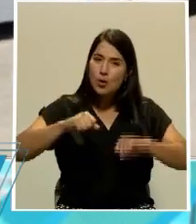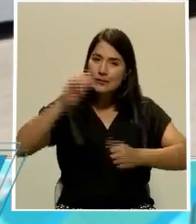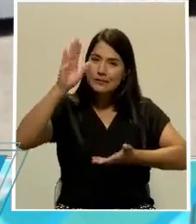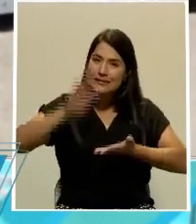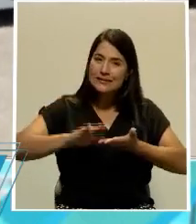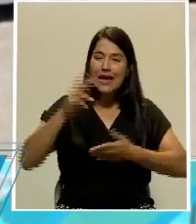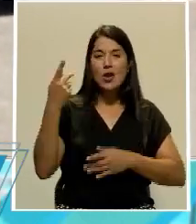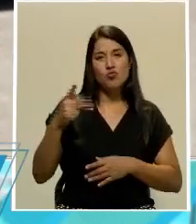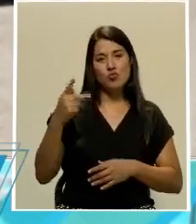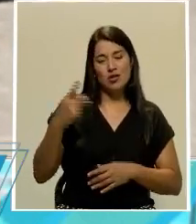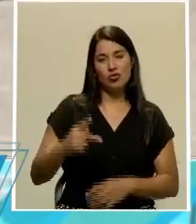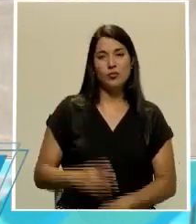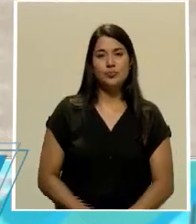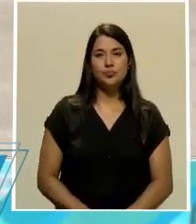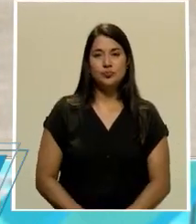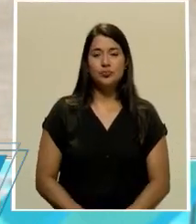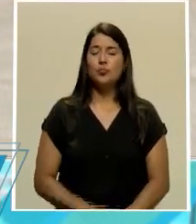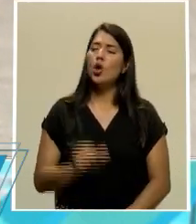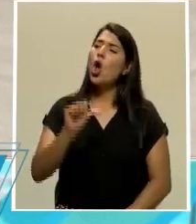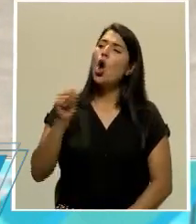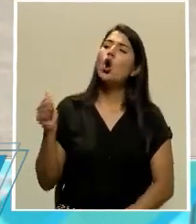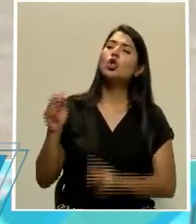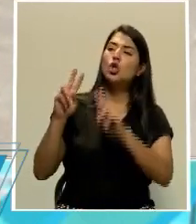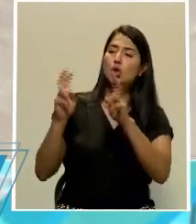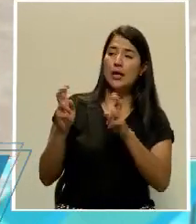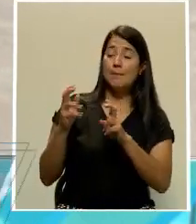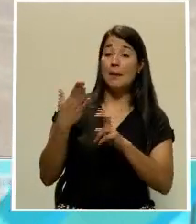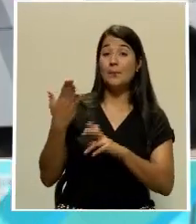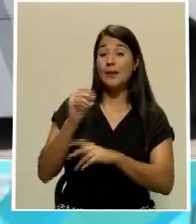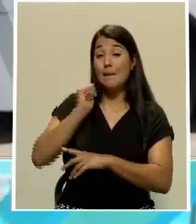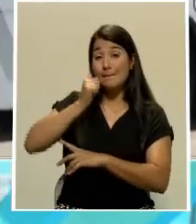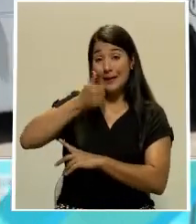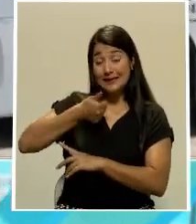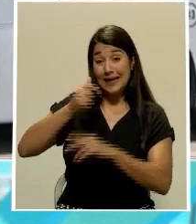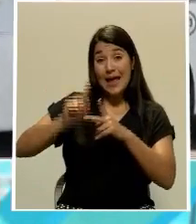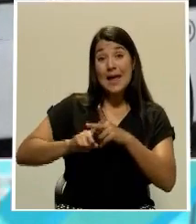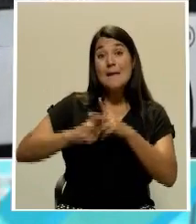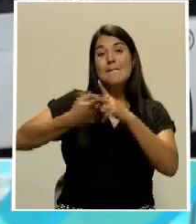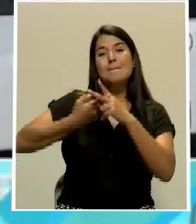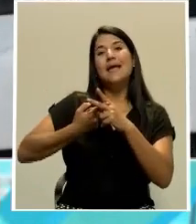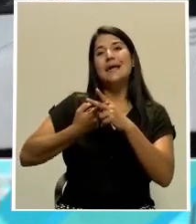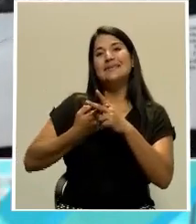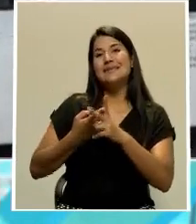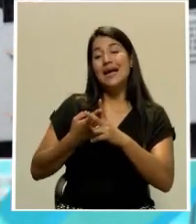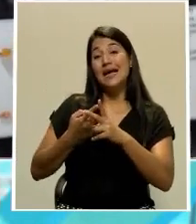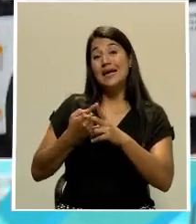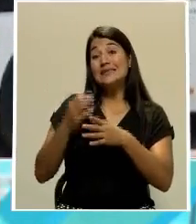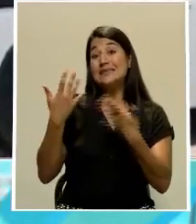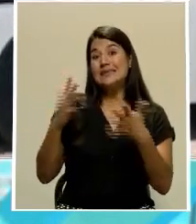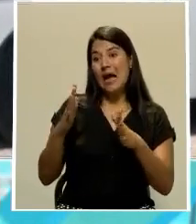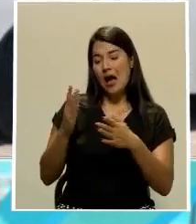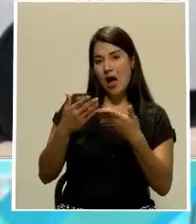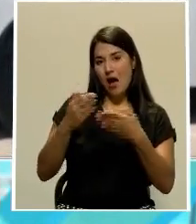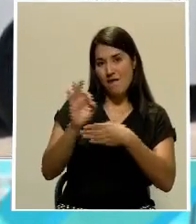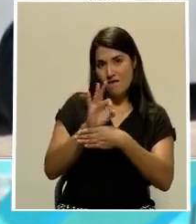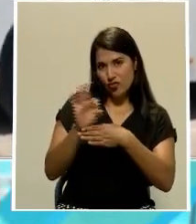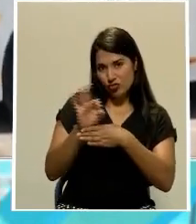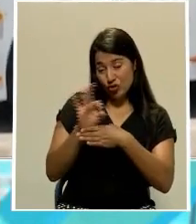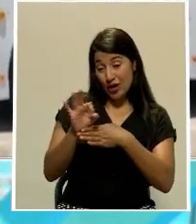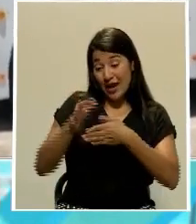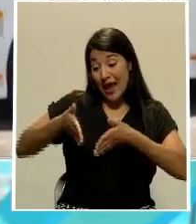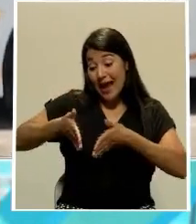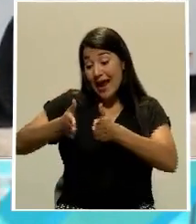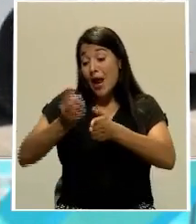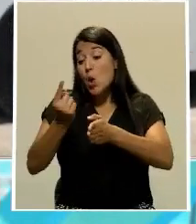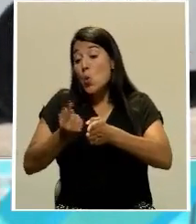de contagio. Señora Silvia, vamos a ir al otro tema que es que mañana comienzan a funcionar dos carriles exclusivos para autobuses,